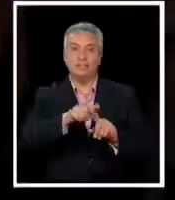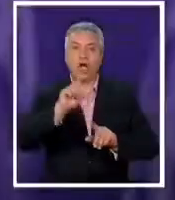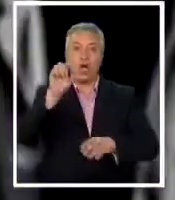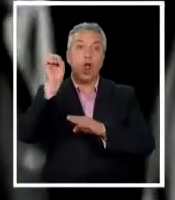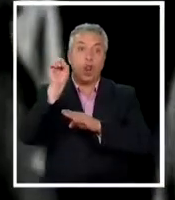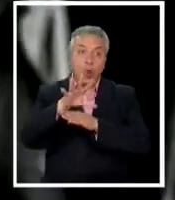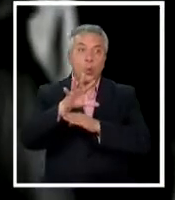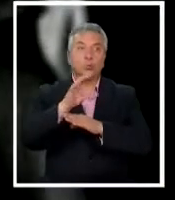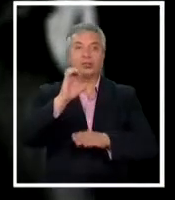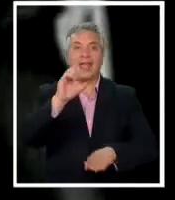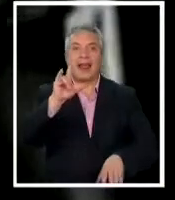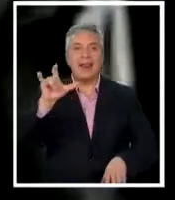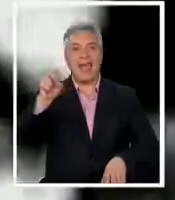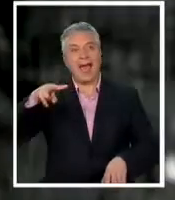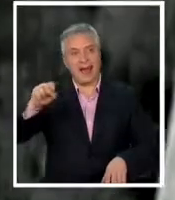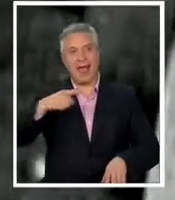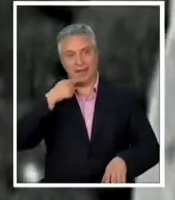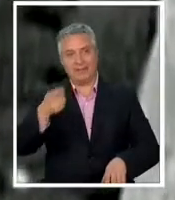versiones